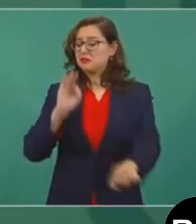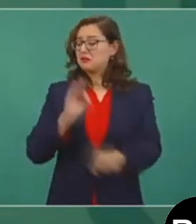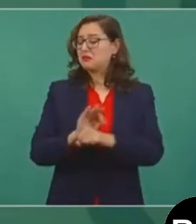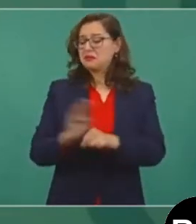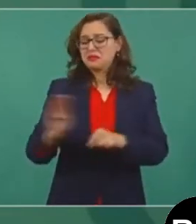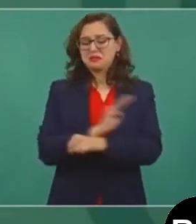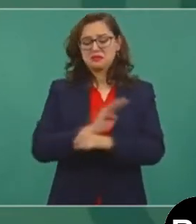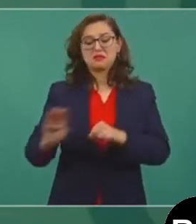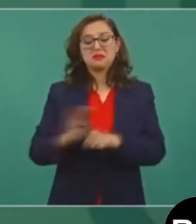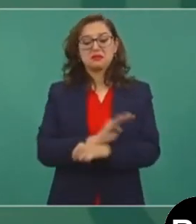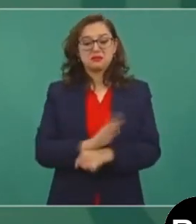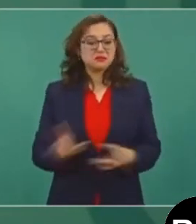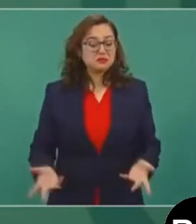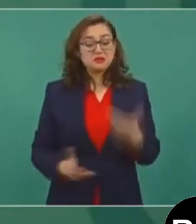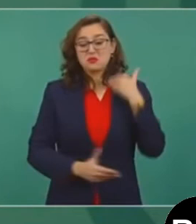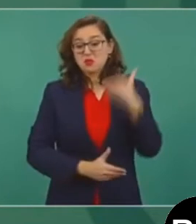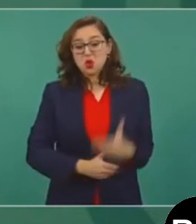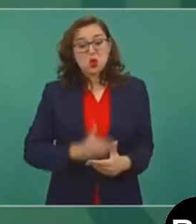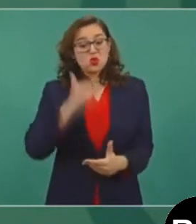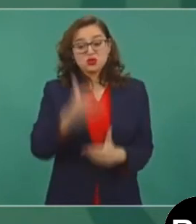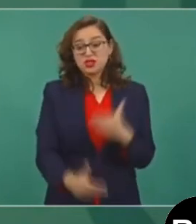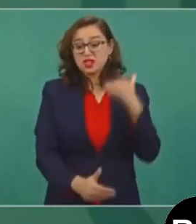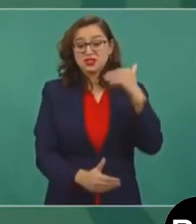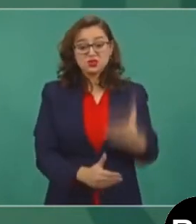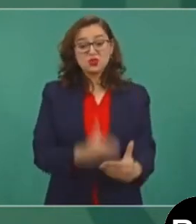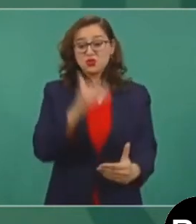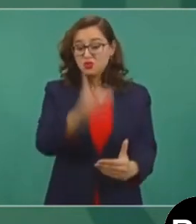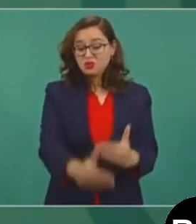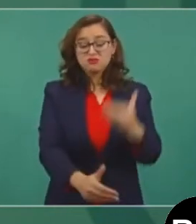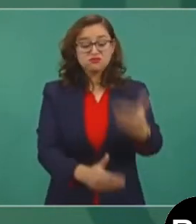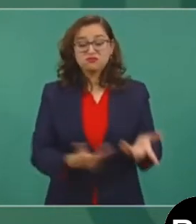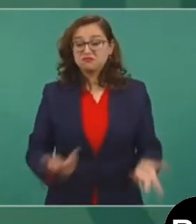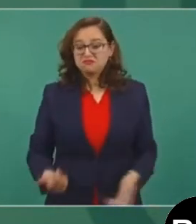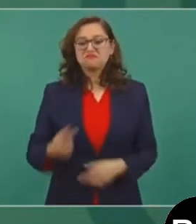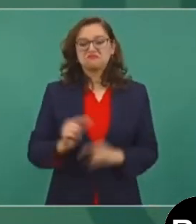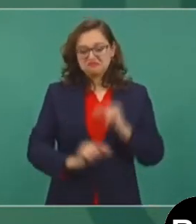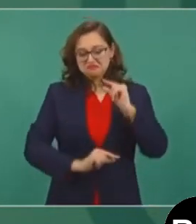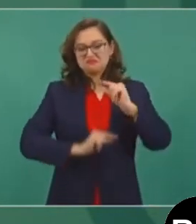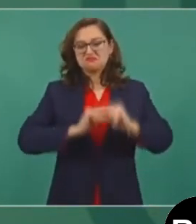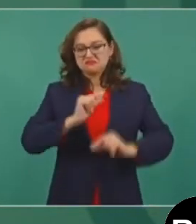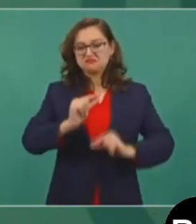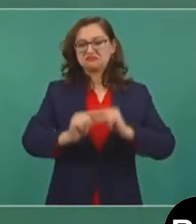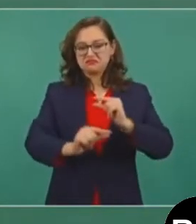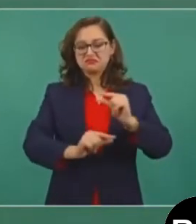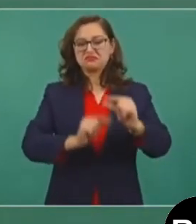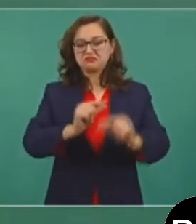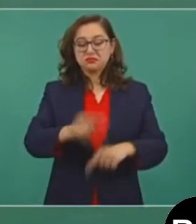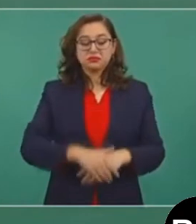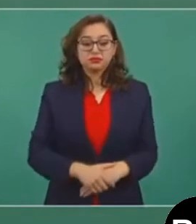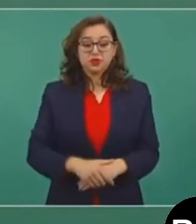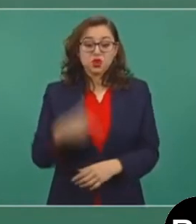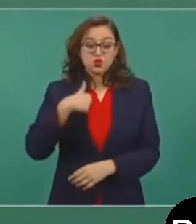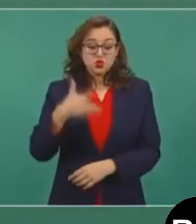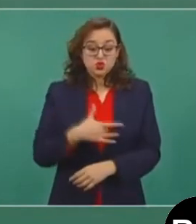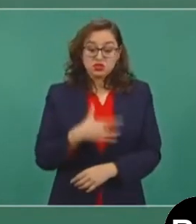también que son procesos que se tienen que ir dando. Poco a poco yo quisiera